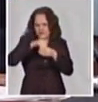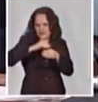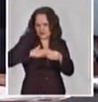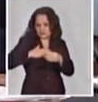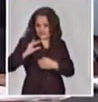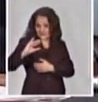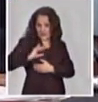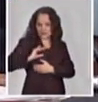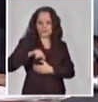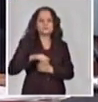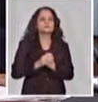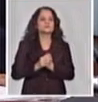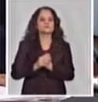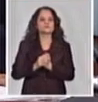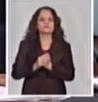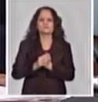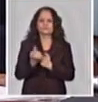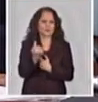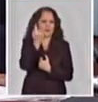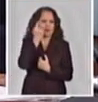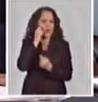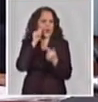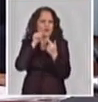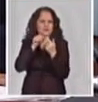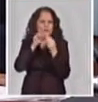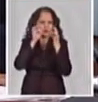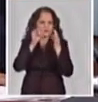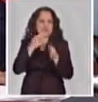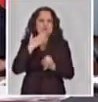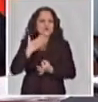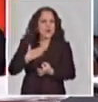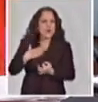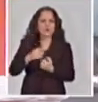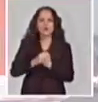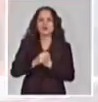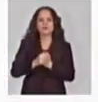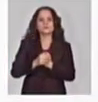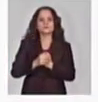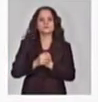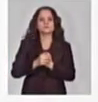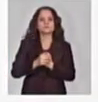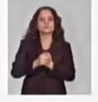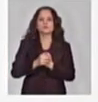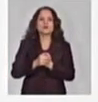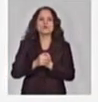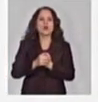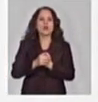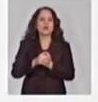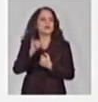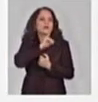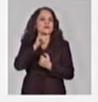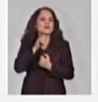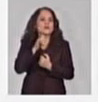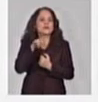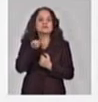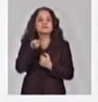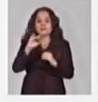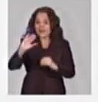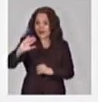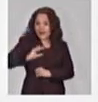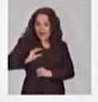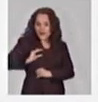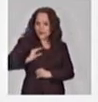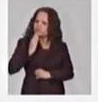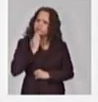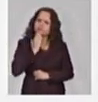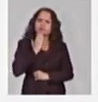¿qué es lo primero que se quiere? Adelante, recuperar el papel del salario en la satisfacción de